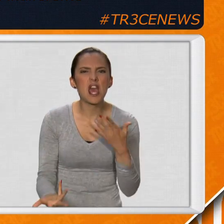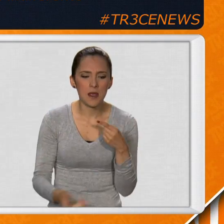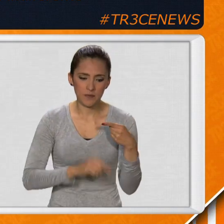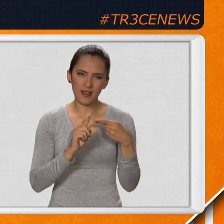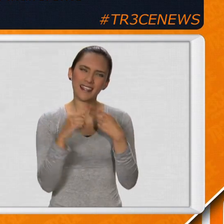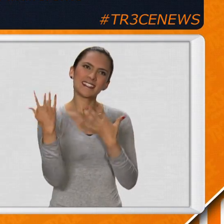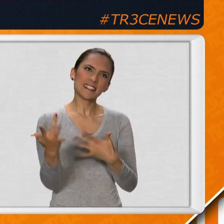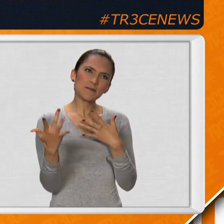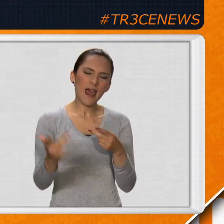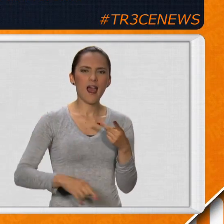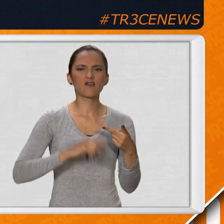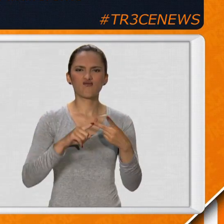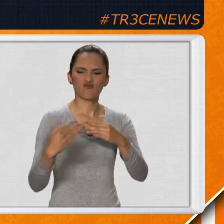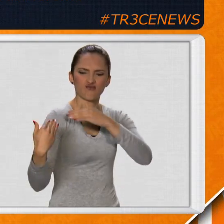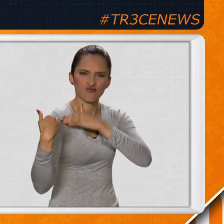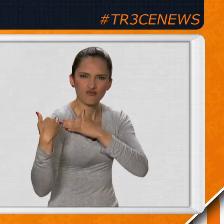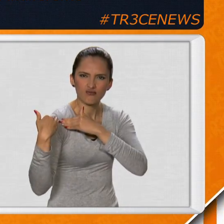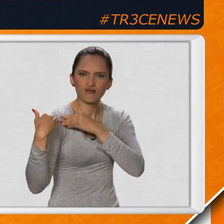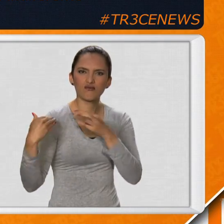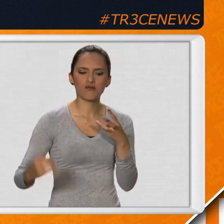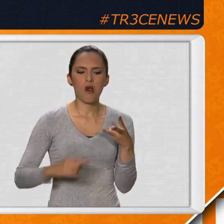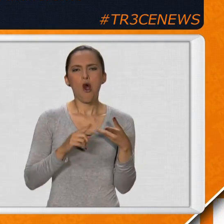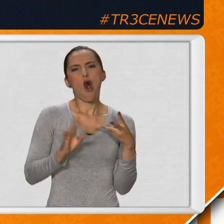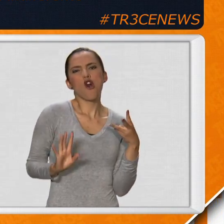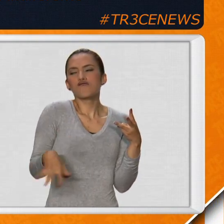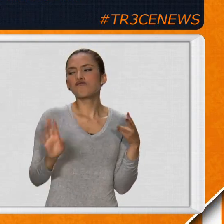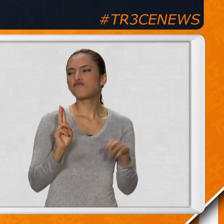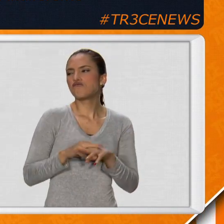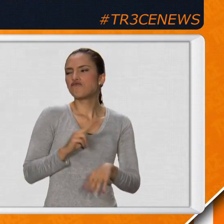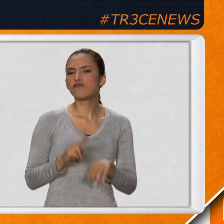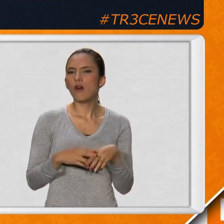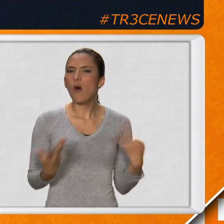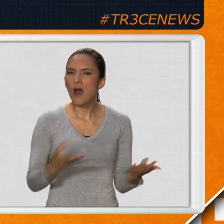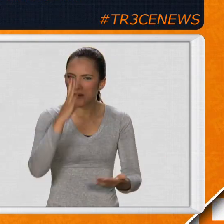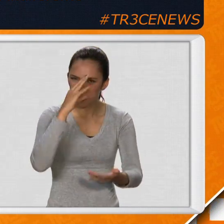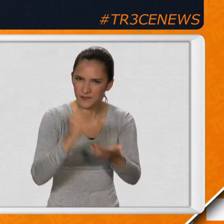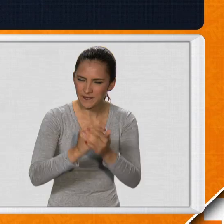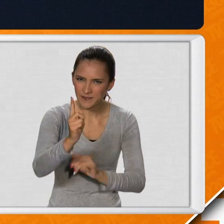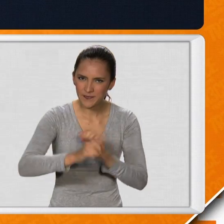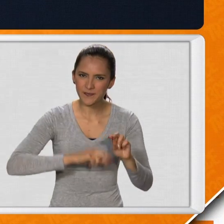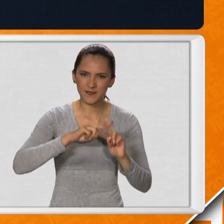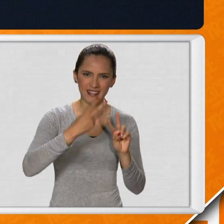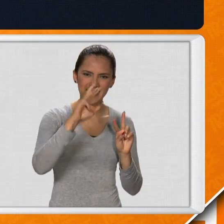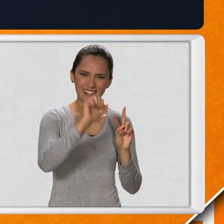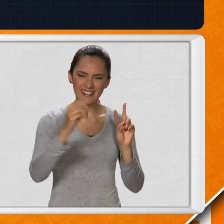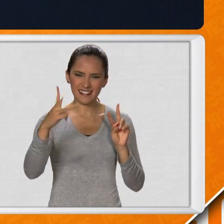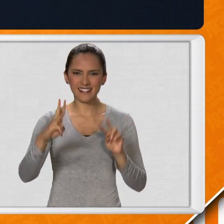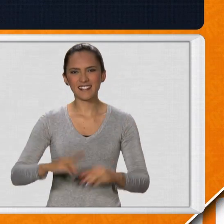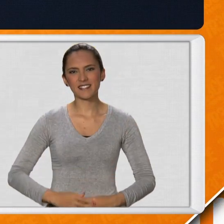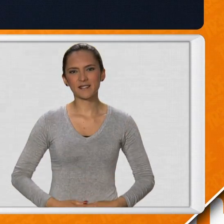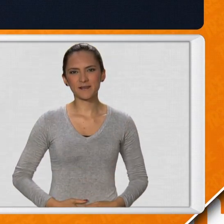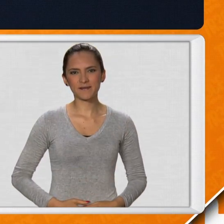¿Trae un mensaje de compromiso? ¿O usted simplemente le es indiferente? Opine, numeral13news, arroba canal13.